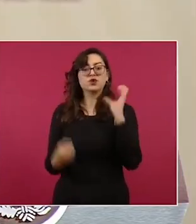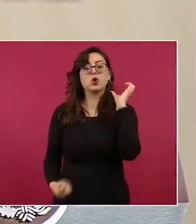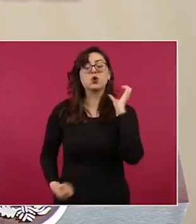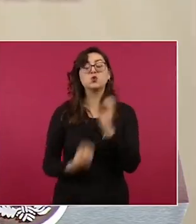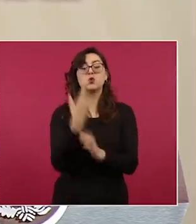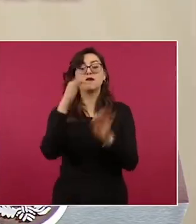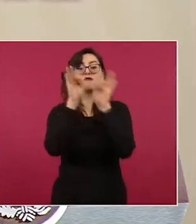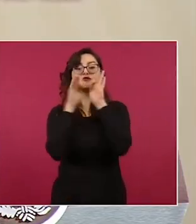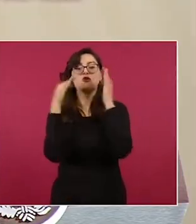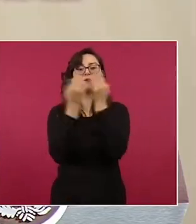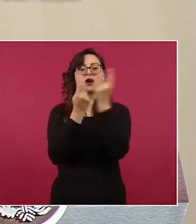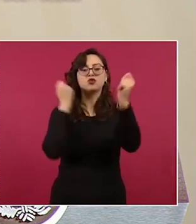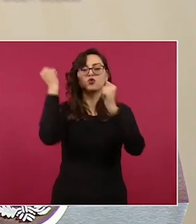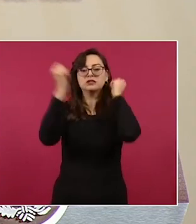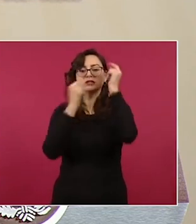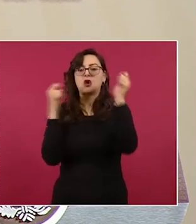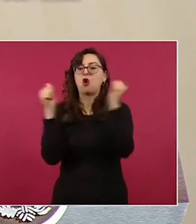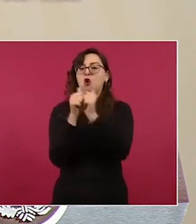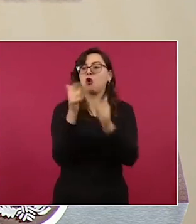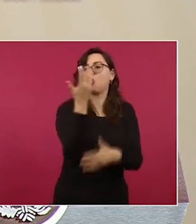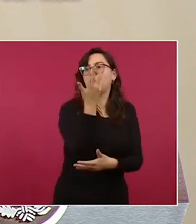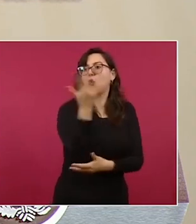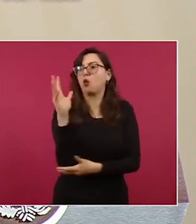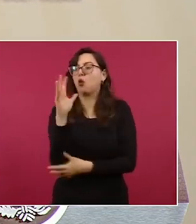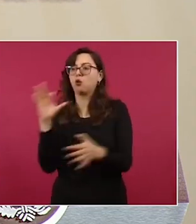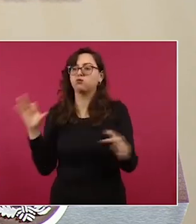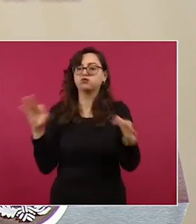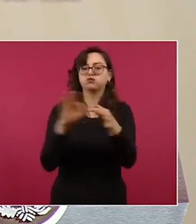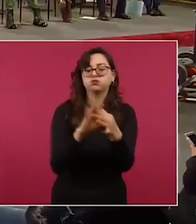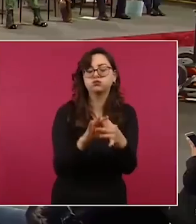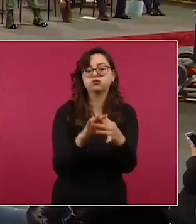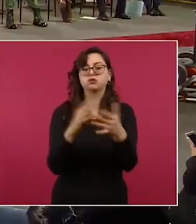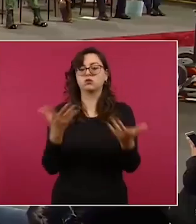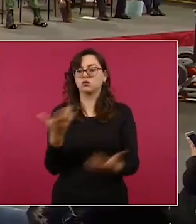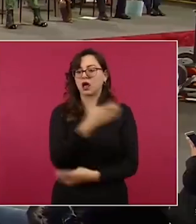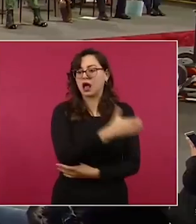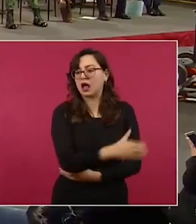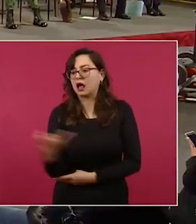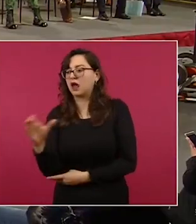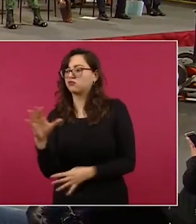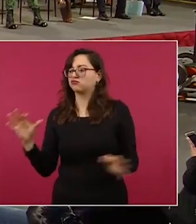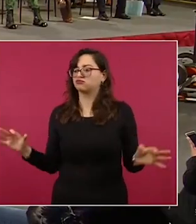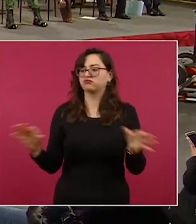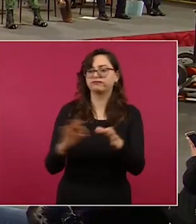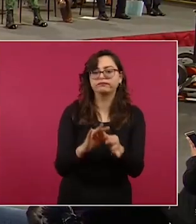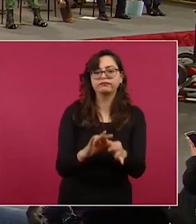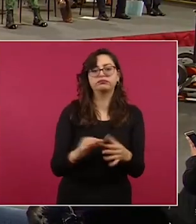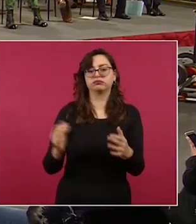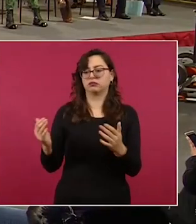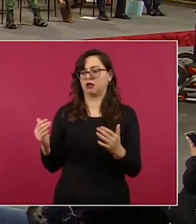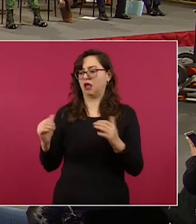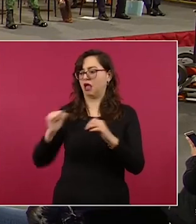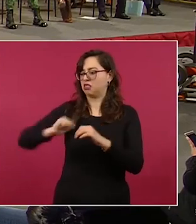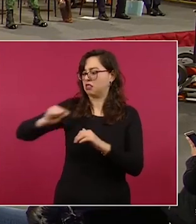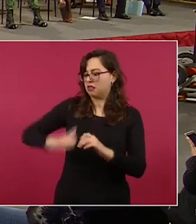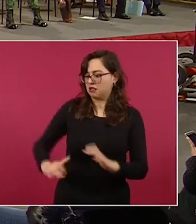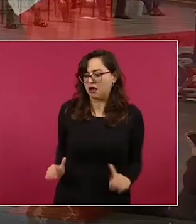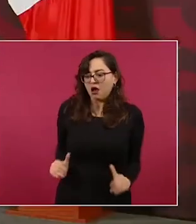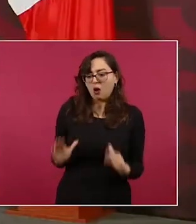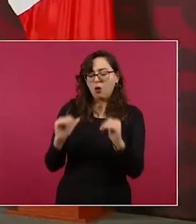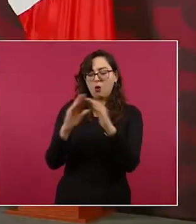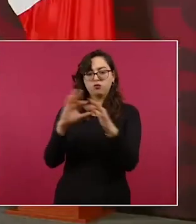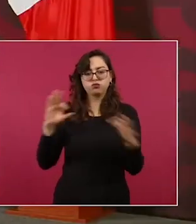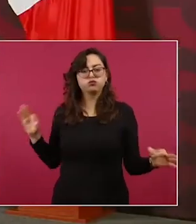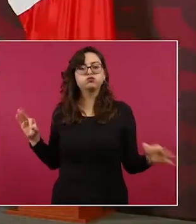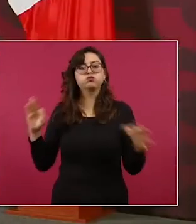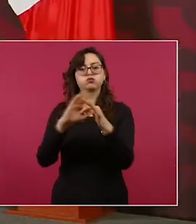sustentable, alternativo, rural y arqueológico que no sólo se oriente en el crecimiento, sino que tenga como objetivo, y lo digo muy